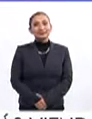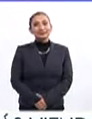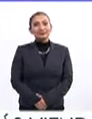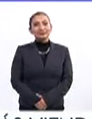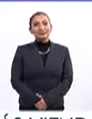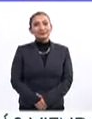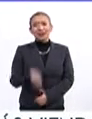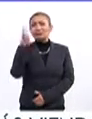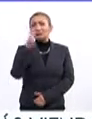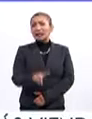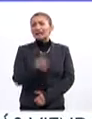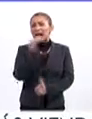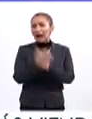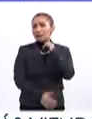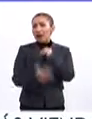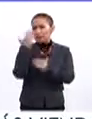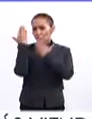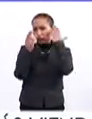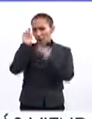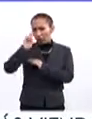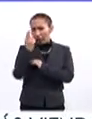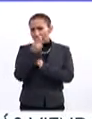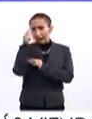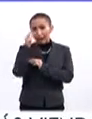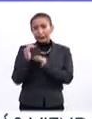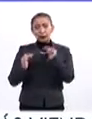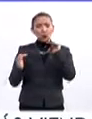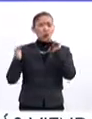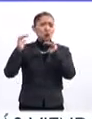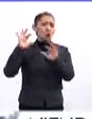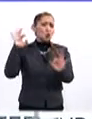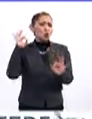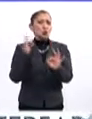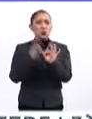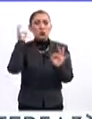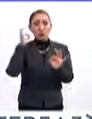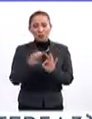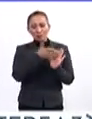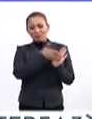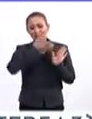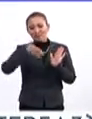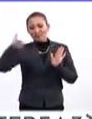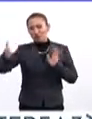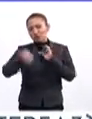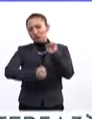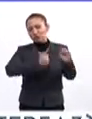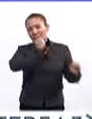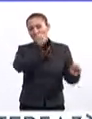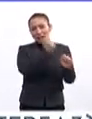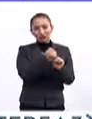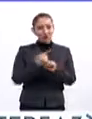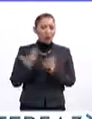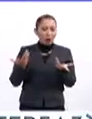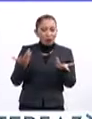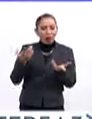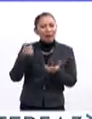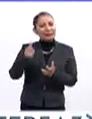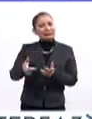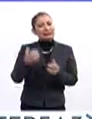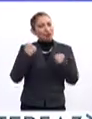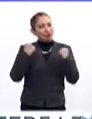Sin duda alguna, terminar la universidad es coronar un proceso académico de muchos años y, por supuesto,